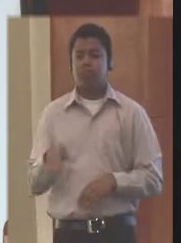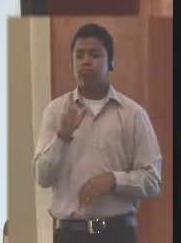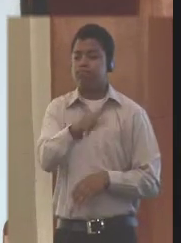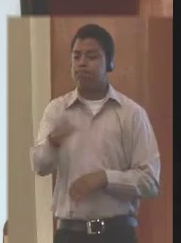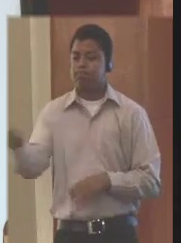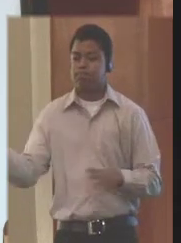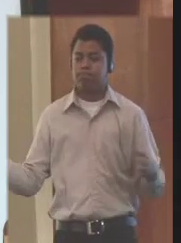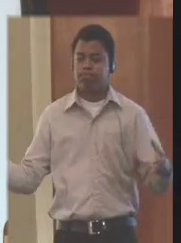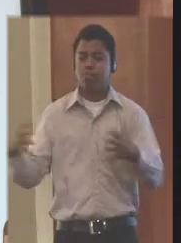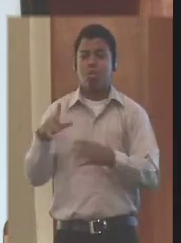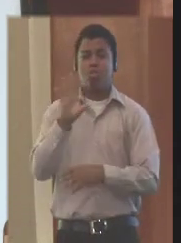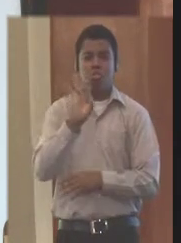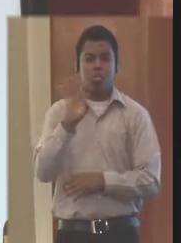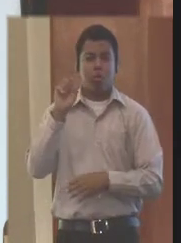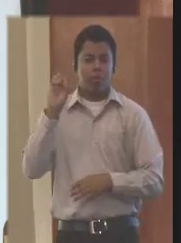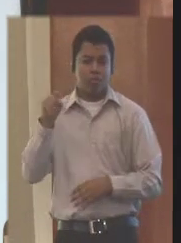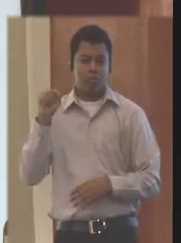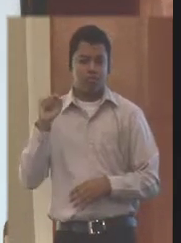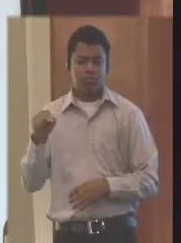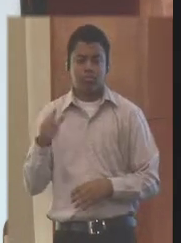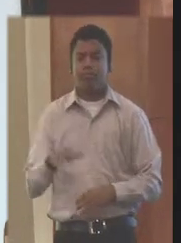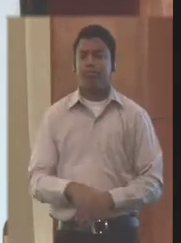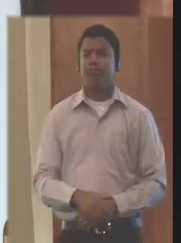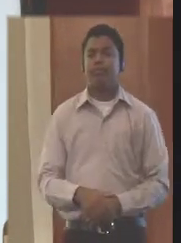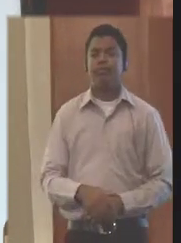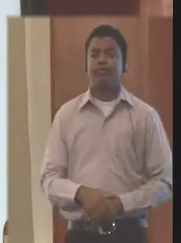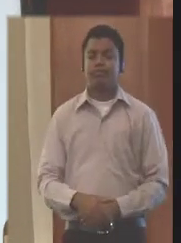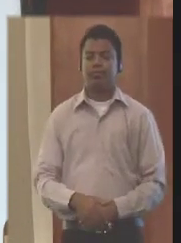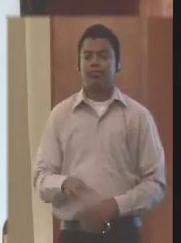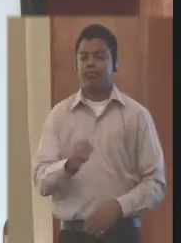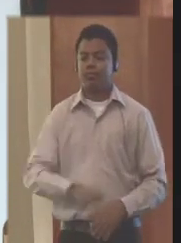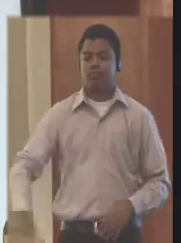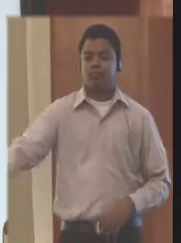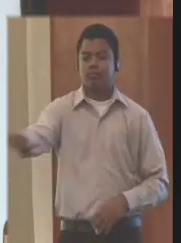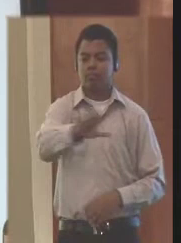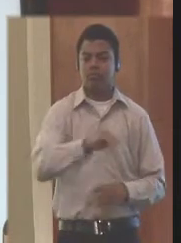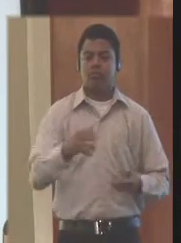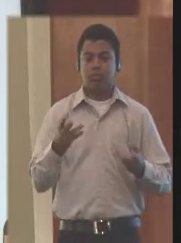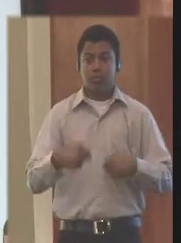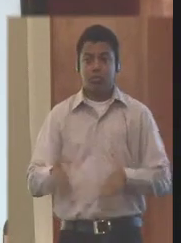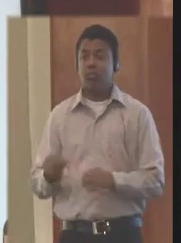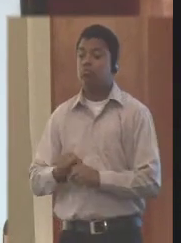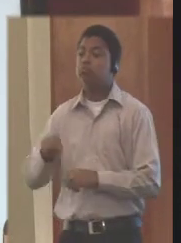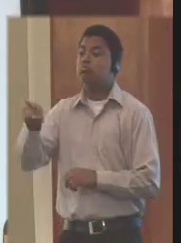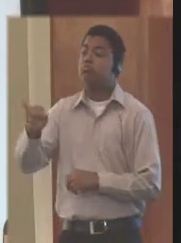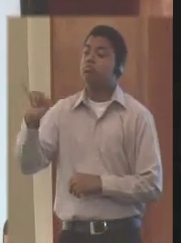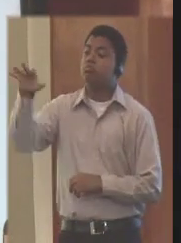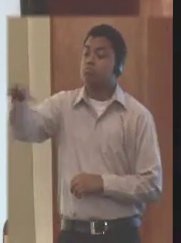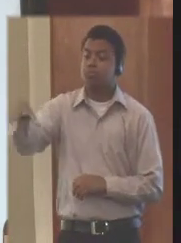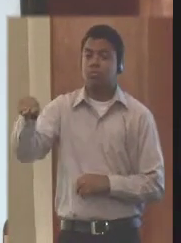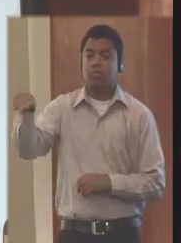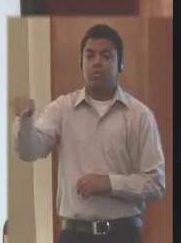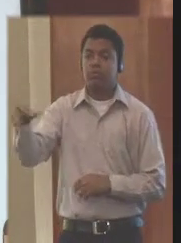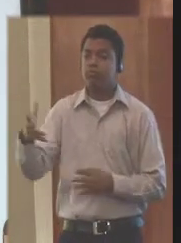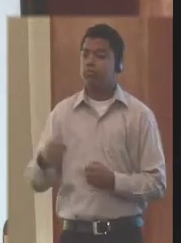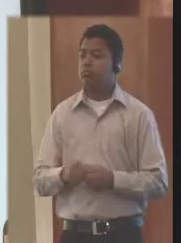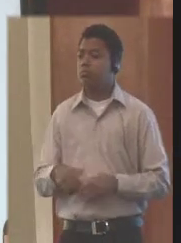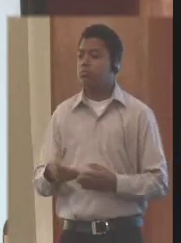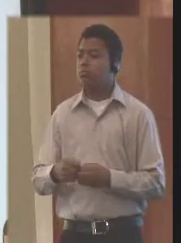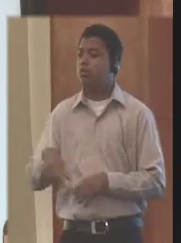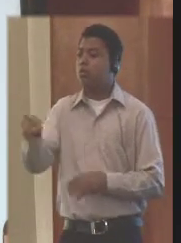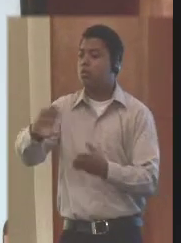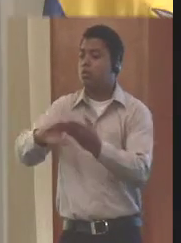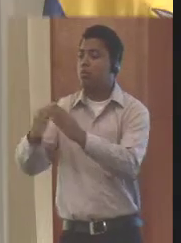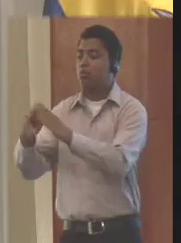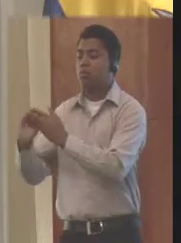territorial. Pero tenemos la zona insular. Son alrededor de 10